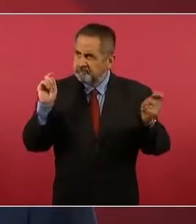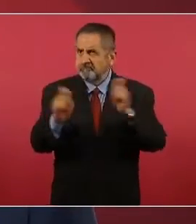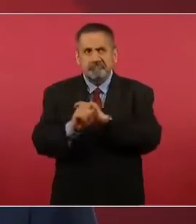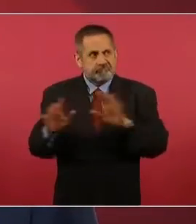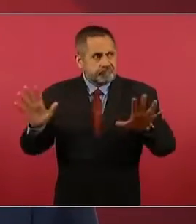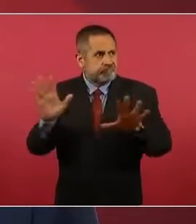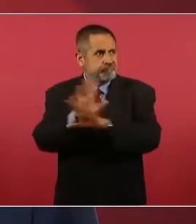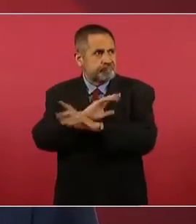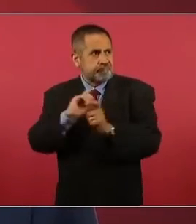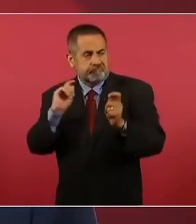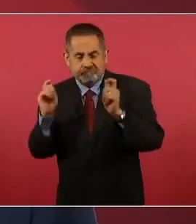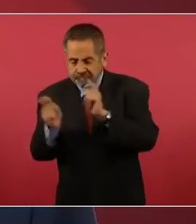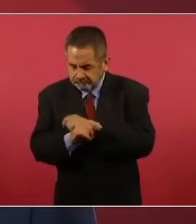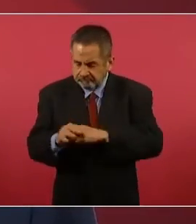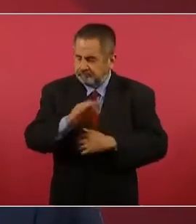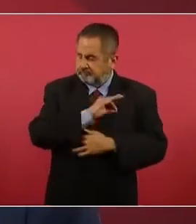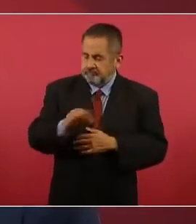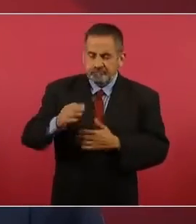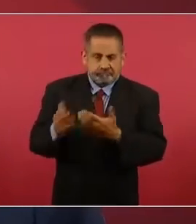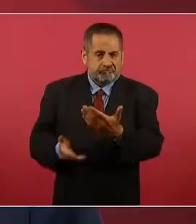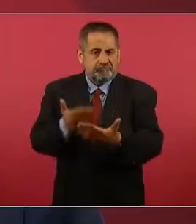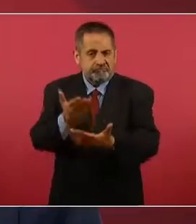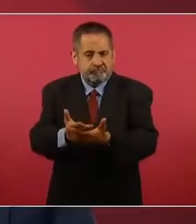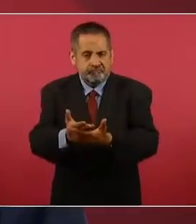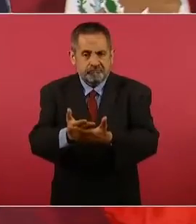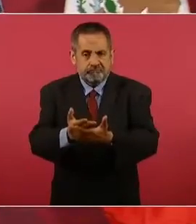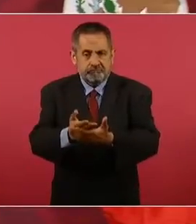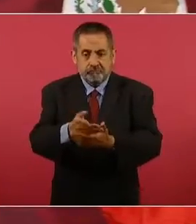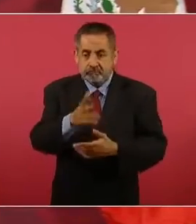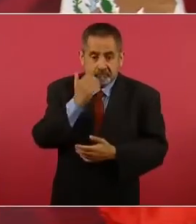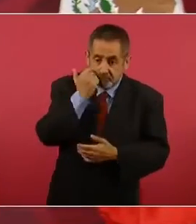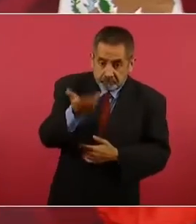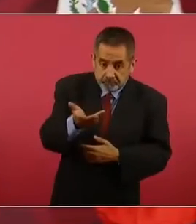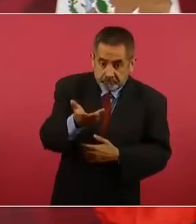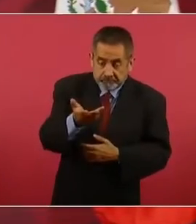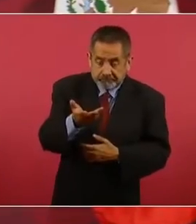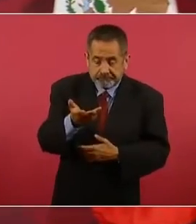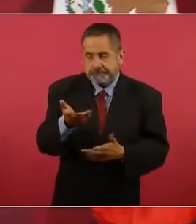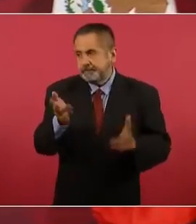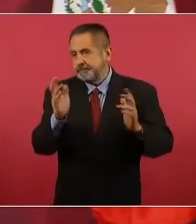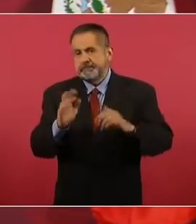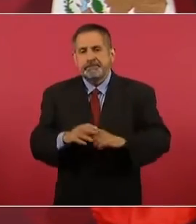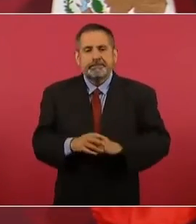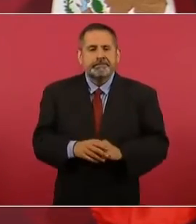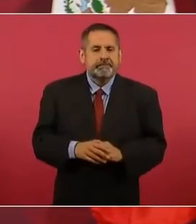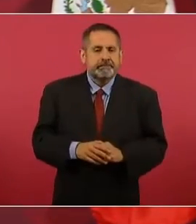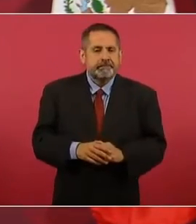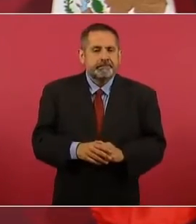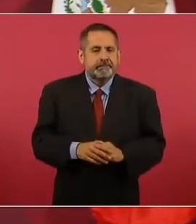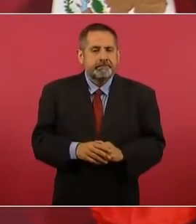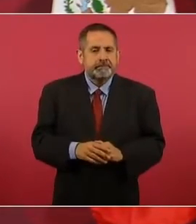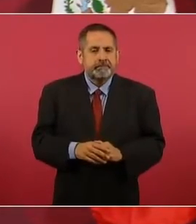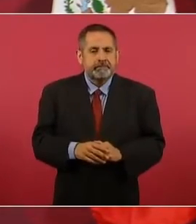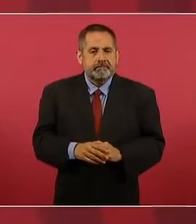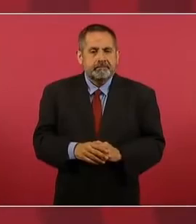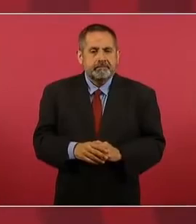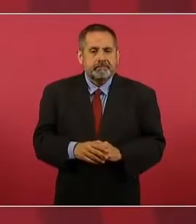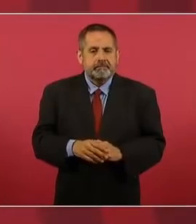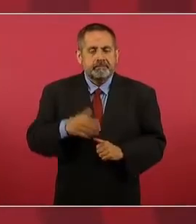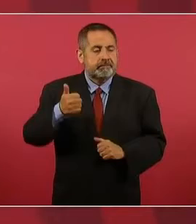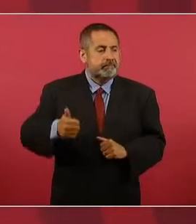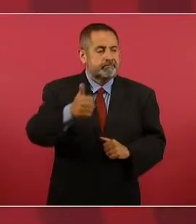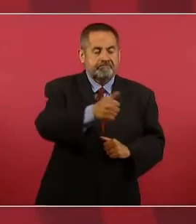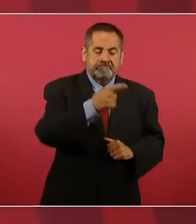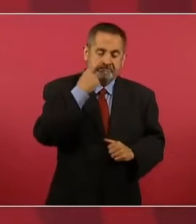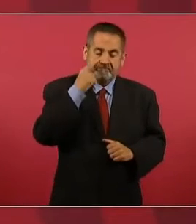y si los rechazan, pues cada a quién va a